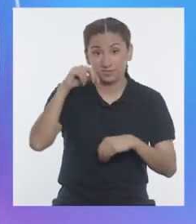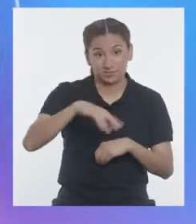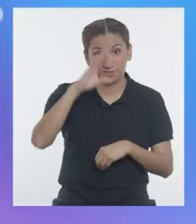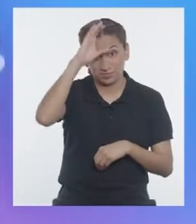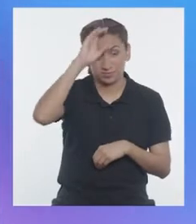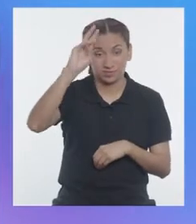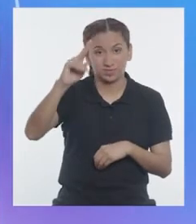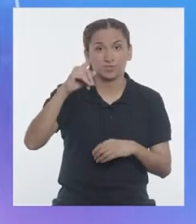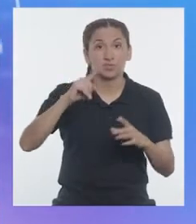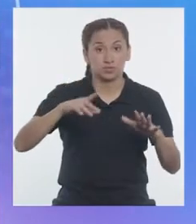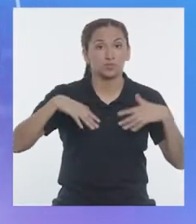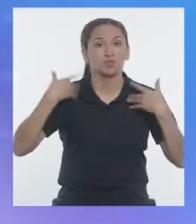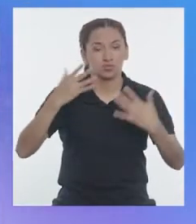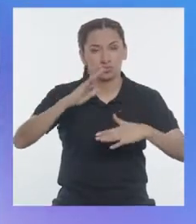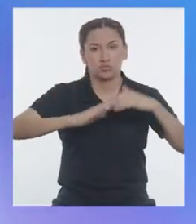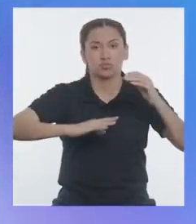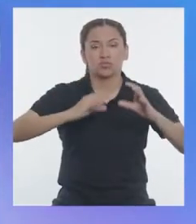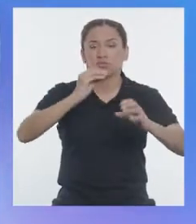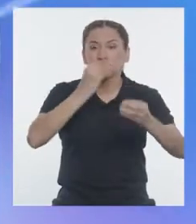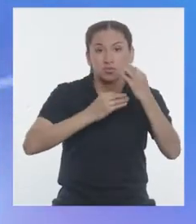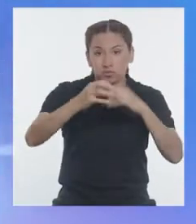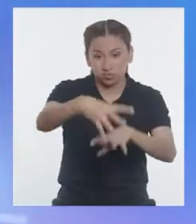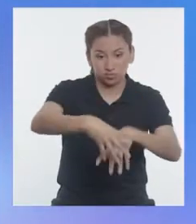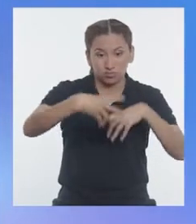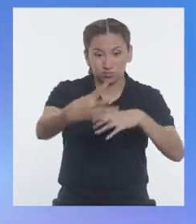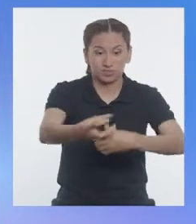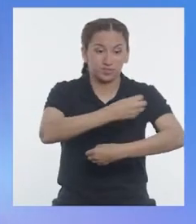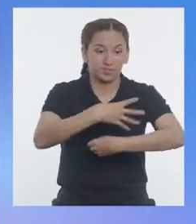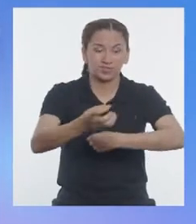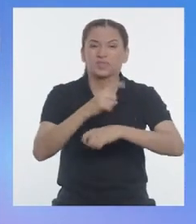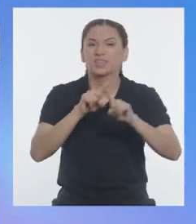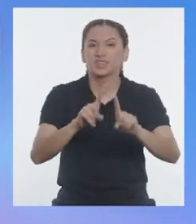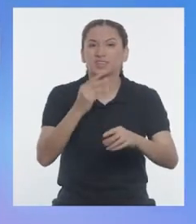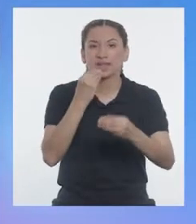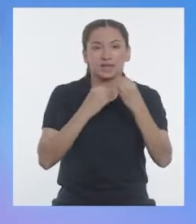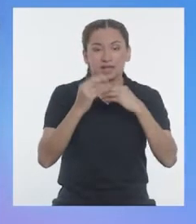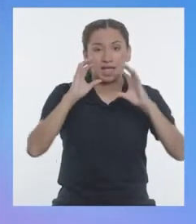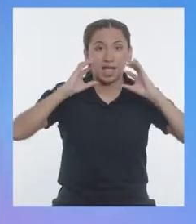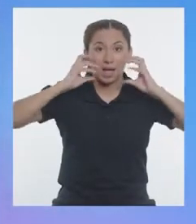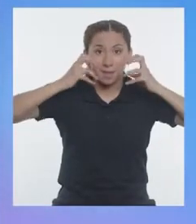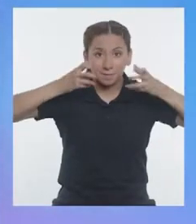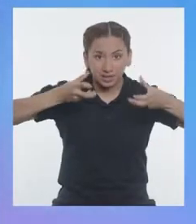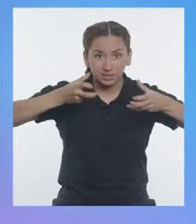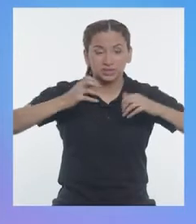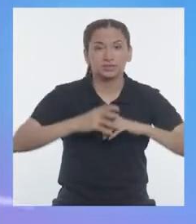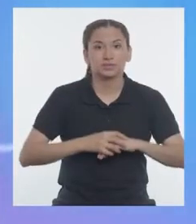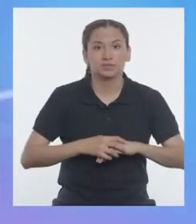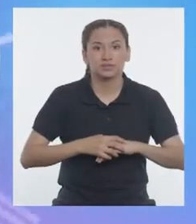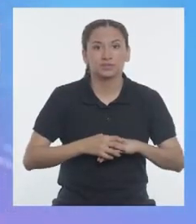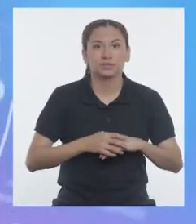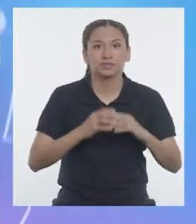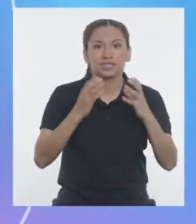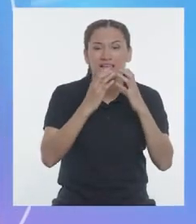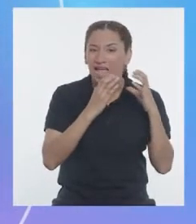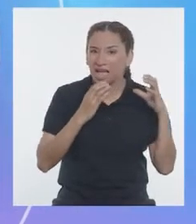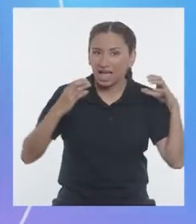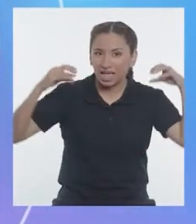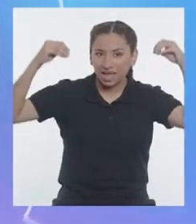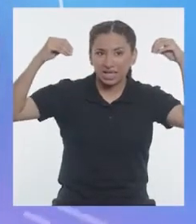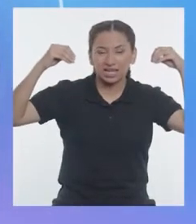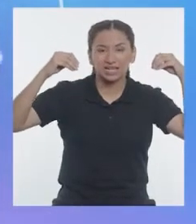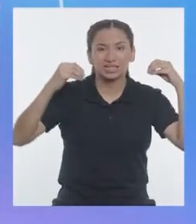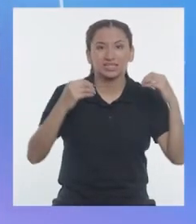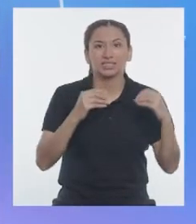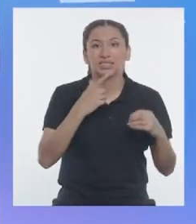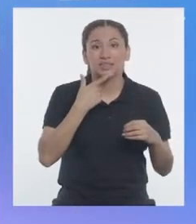Cusco, en los andenes se pueden cultivar distintos alimentos como el maíz, los zapallos